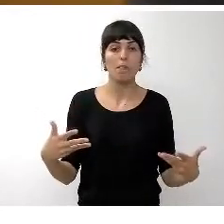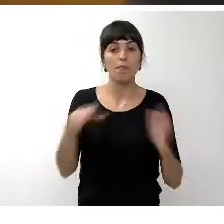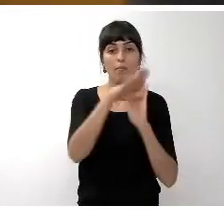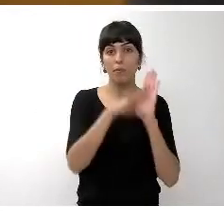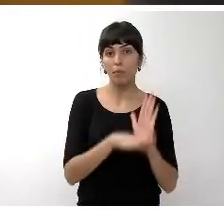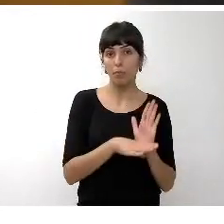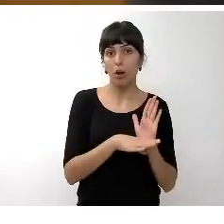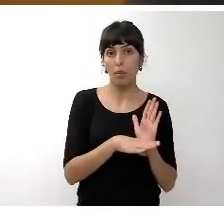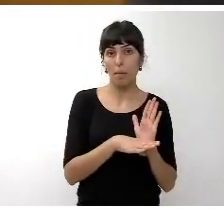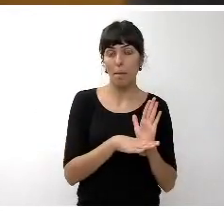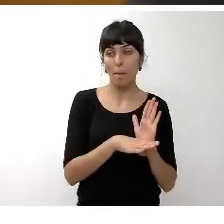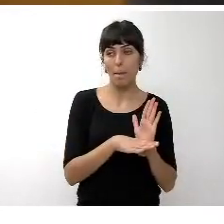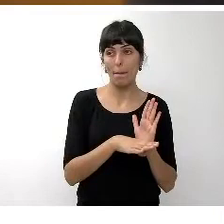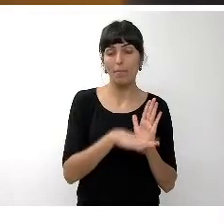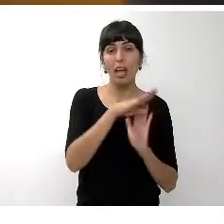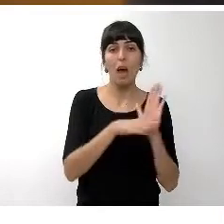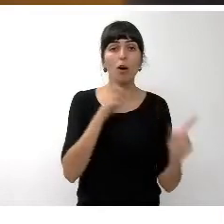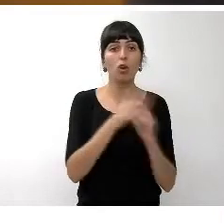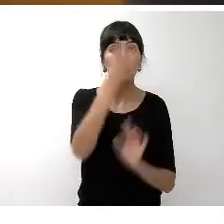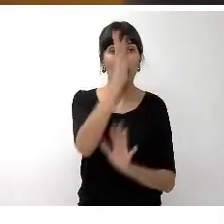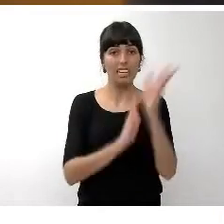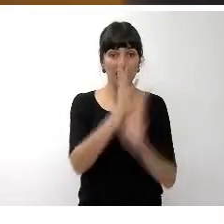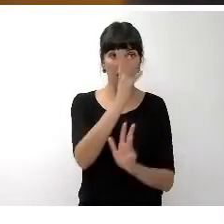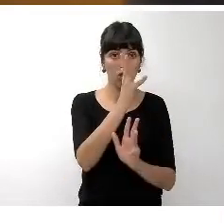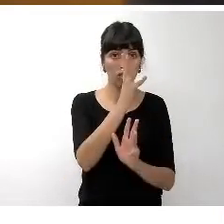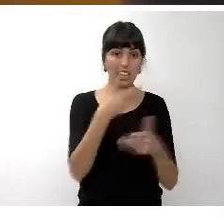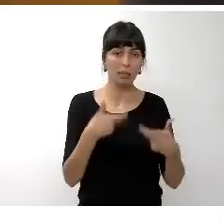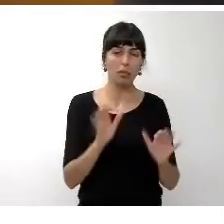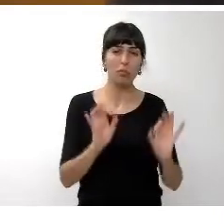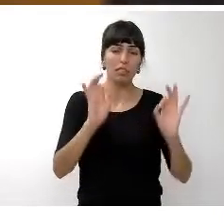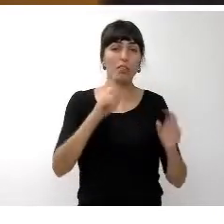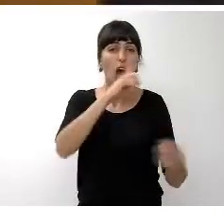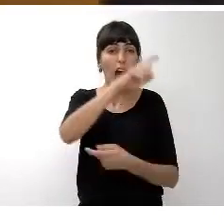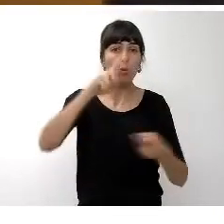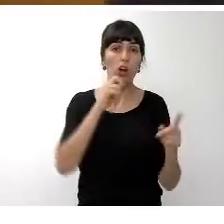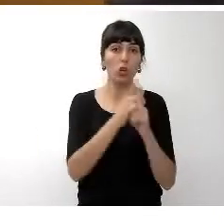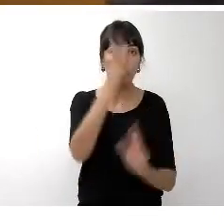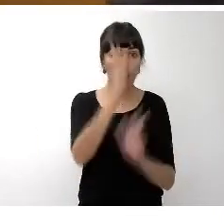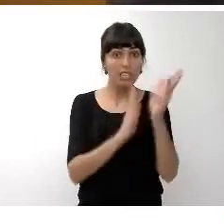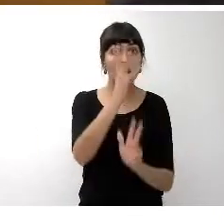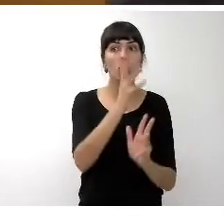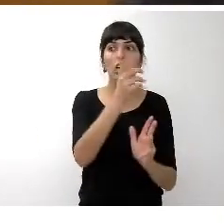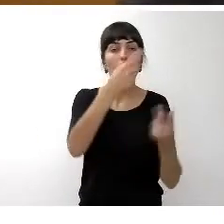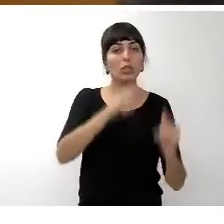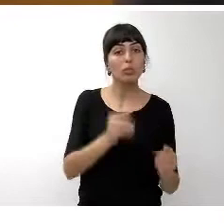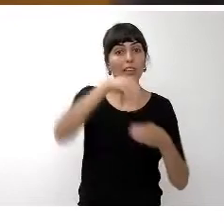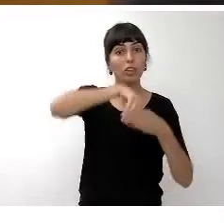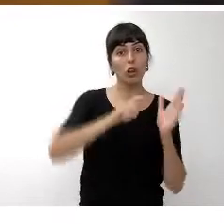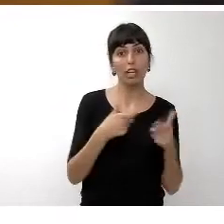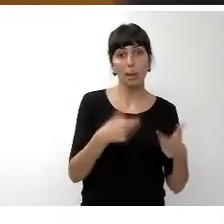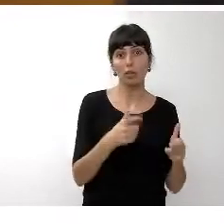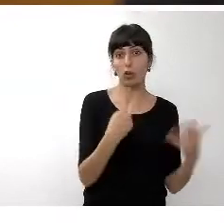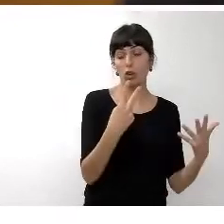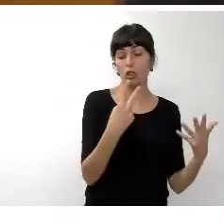el programa contra incendios el dispositivo anual contra incendios que venía siendo presupuestado en capítulo 6 como inversión